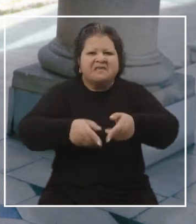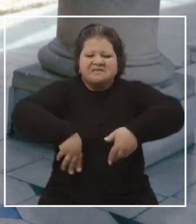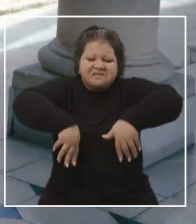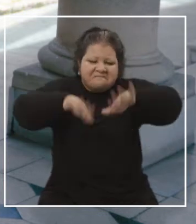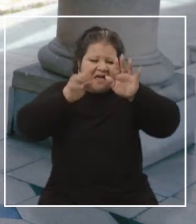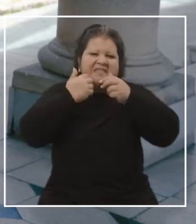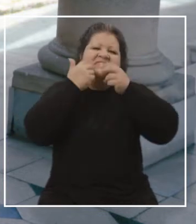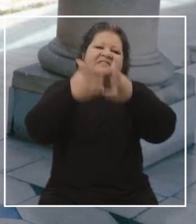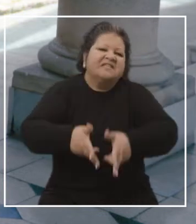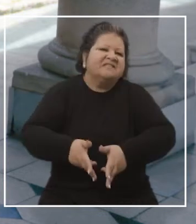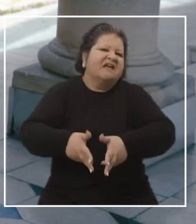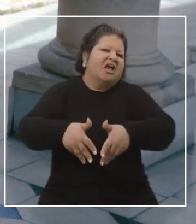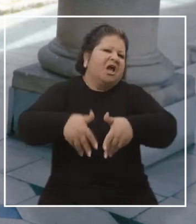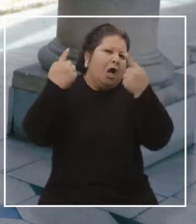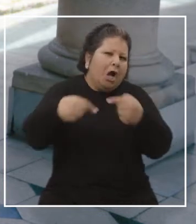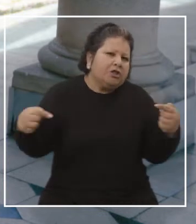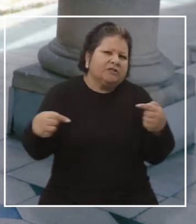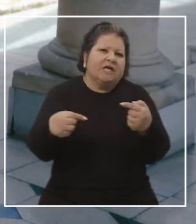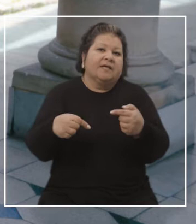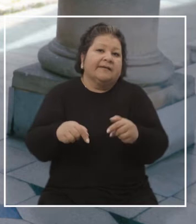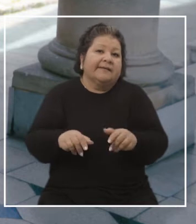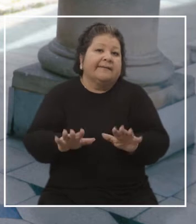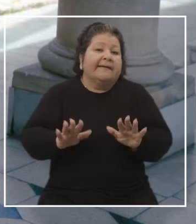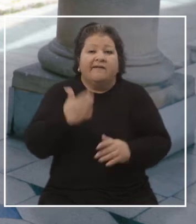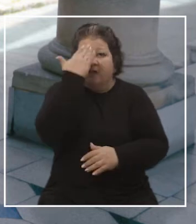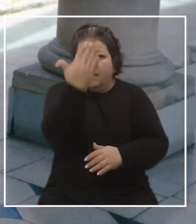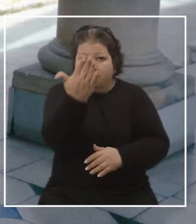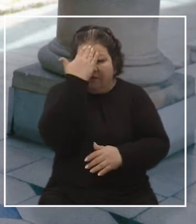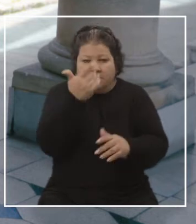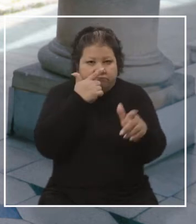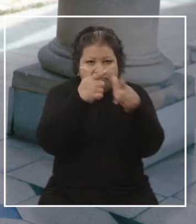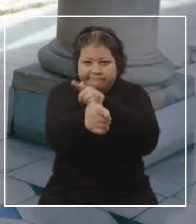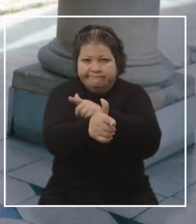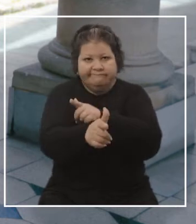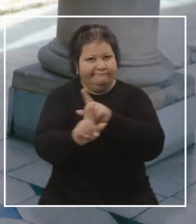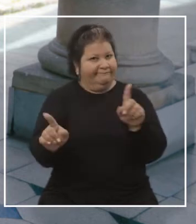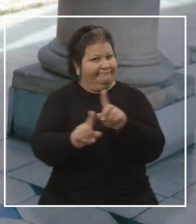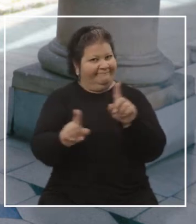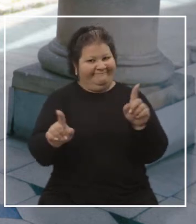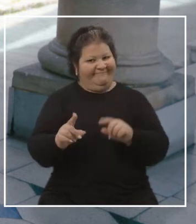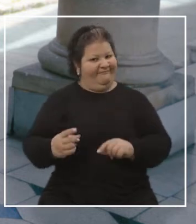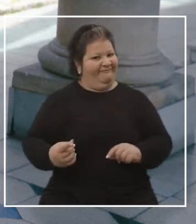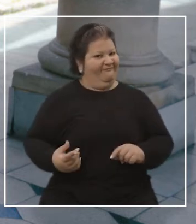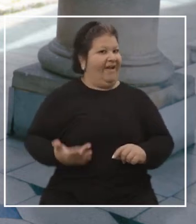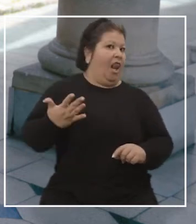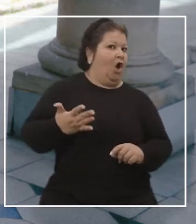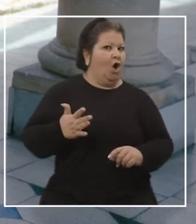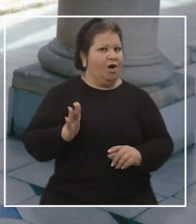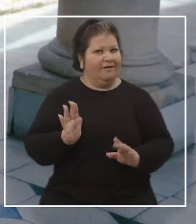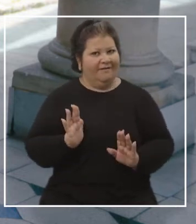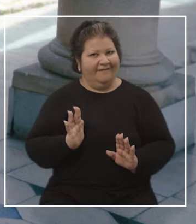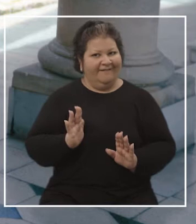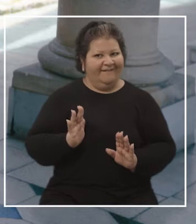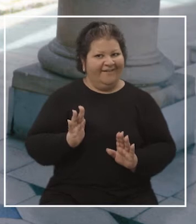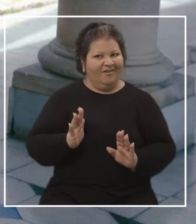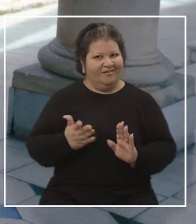pueden decir cosas que realmente de repente, frente a frente, no tienen, no sé qué decir, el